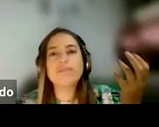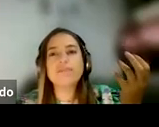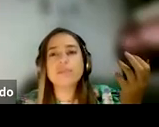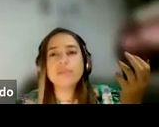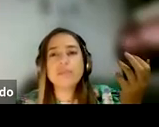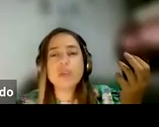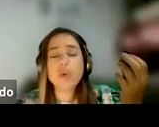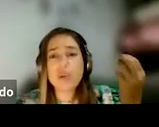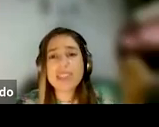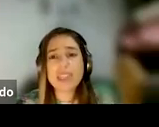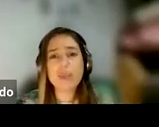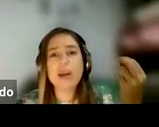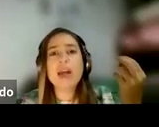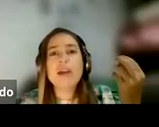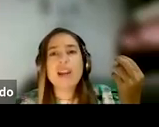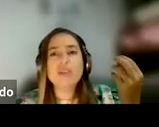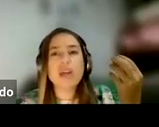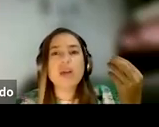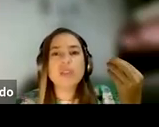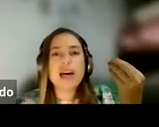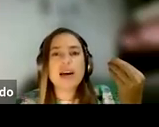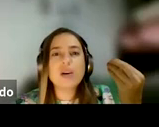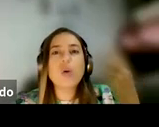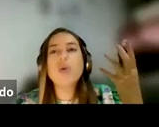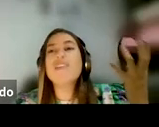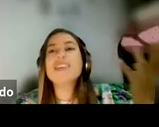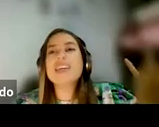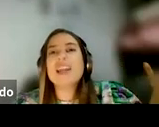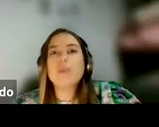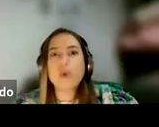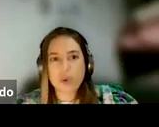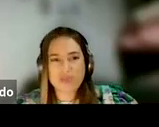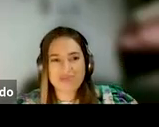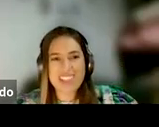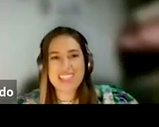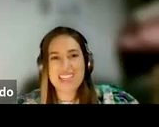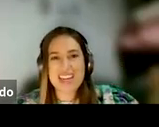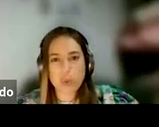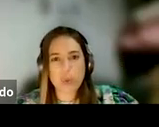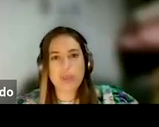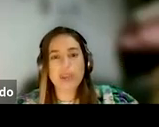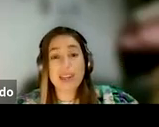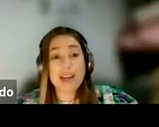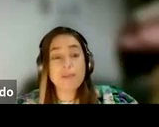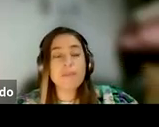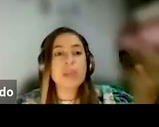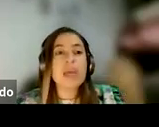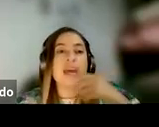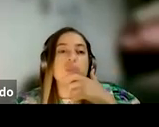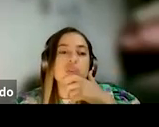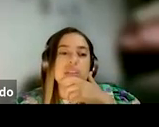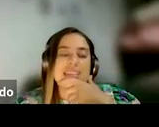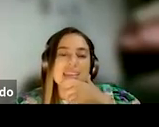este tema, relacionados a cómo debe ser el amor desde la cultura patriarcal.